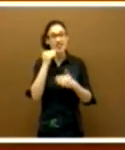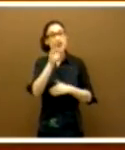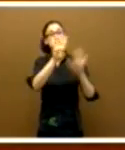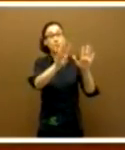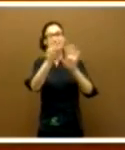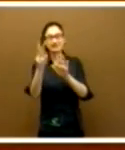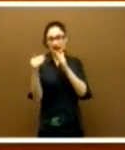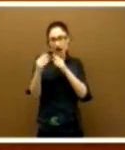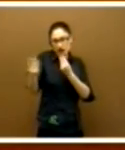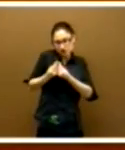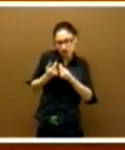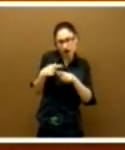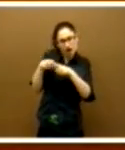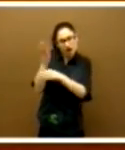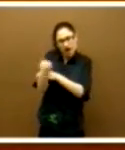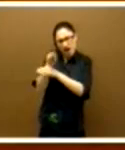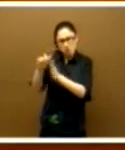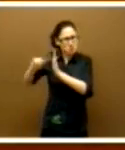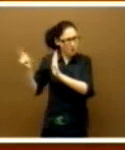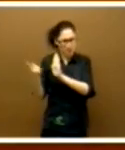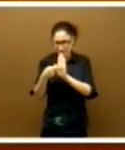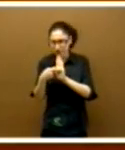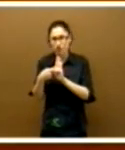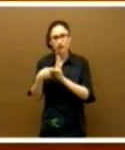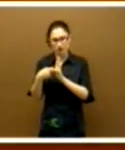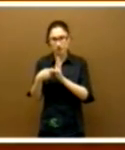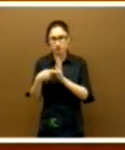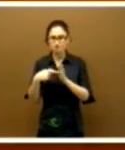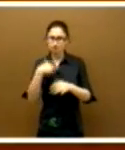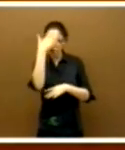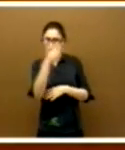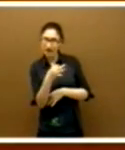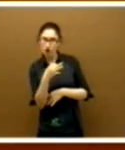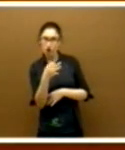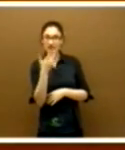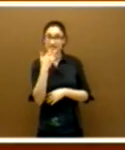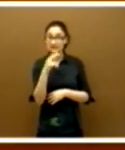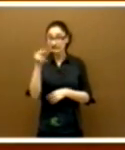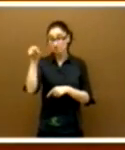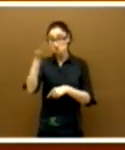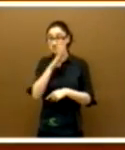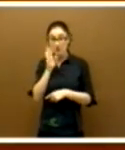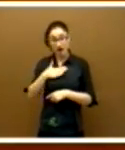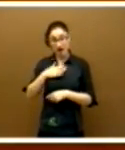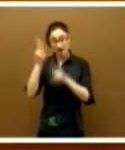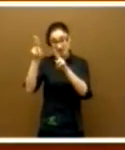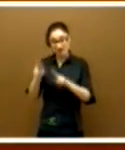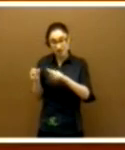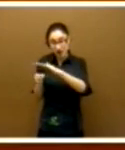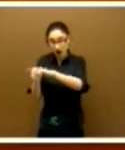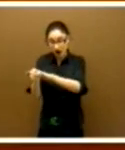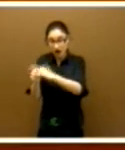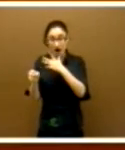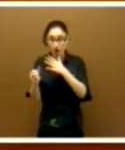años a la que hay que hacerle todo. Yo creo, dice Delia, que si la hubiéramos llevado a una residencia ahora no la